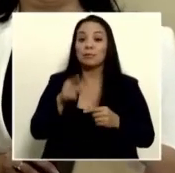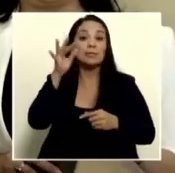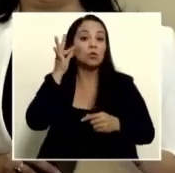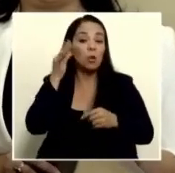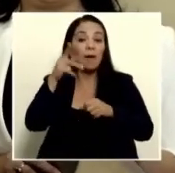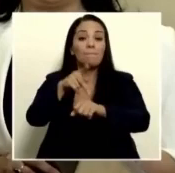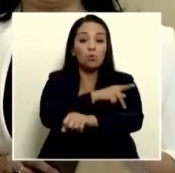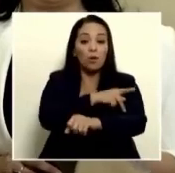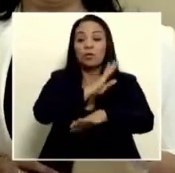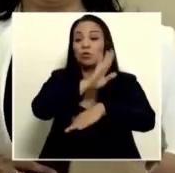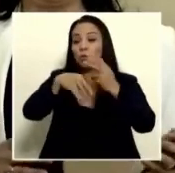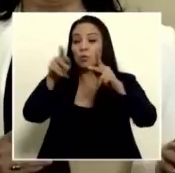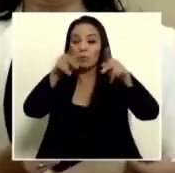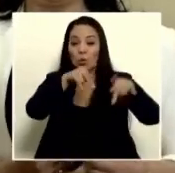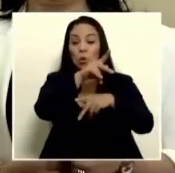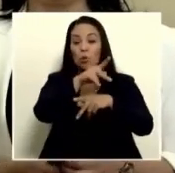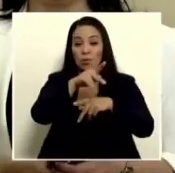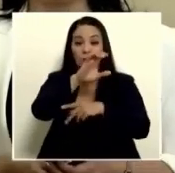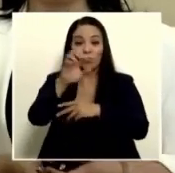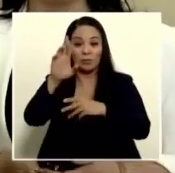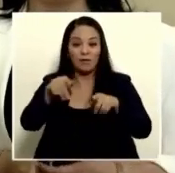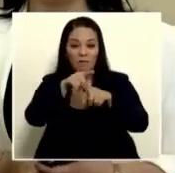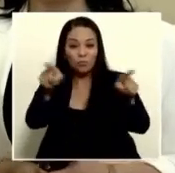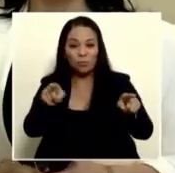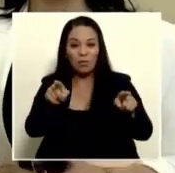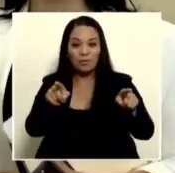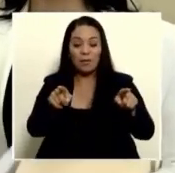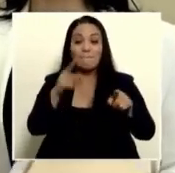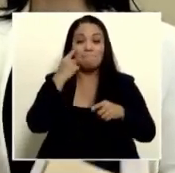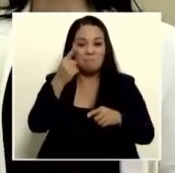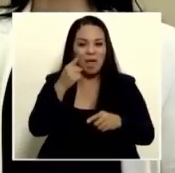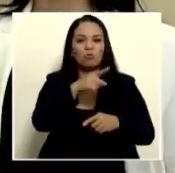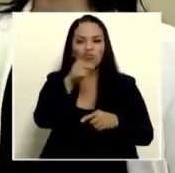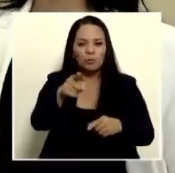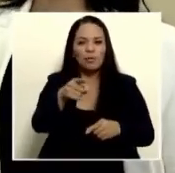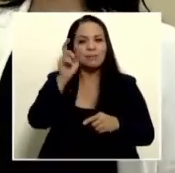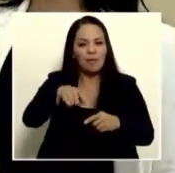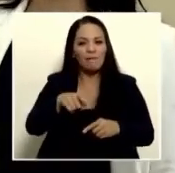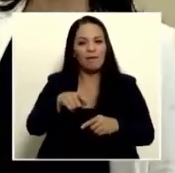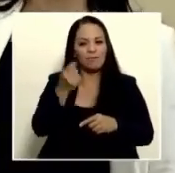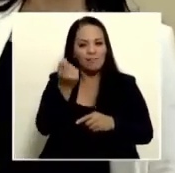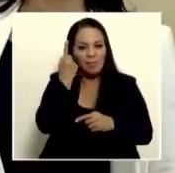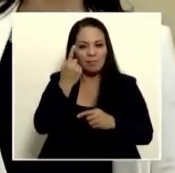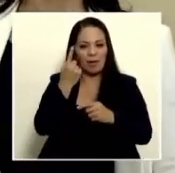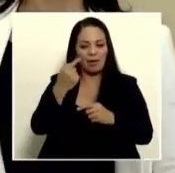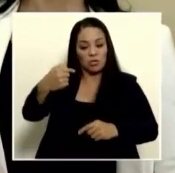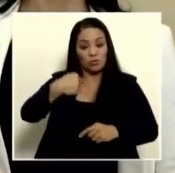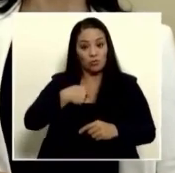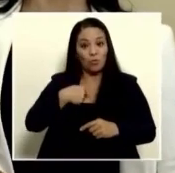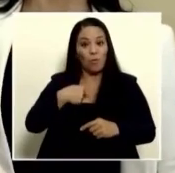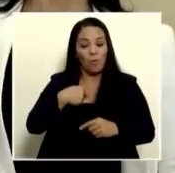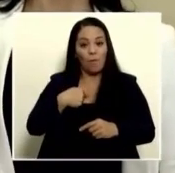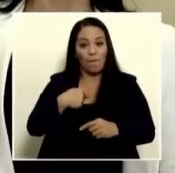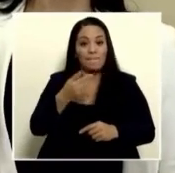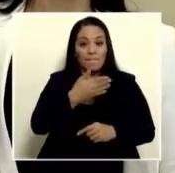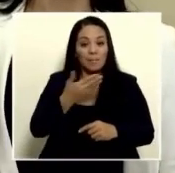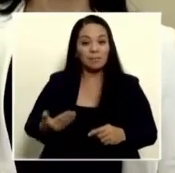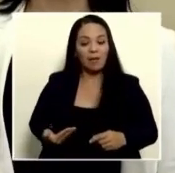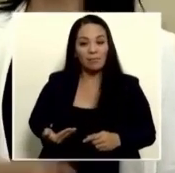Rica que durante la administración de Rodrigo Chávez nunca se cerrará